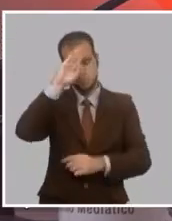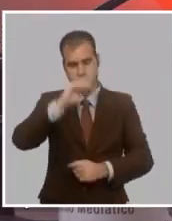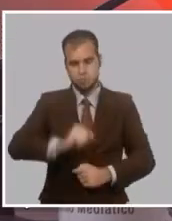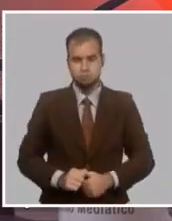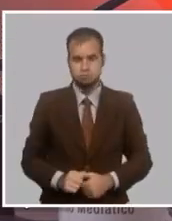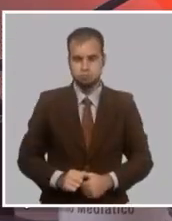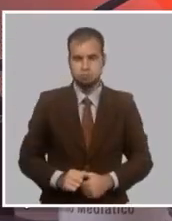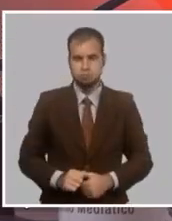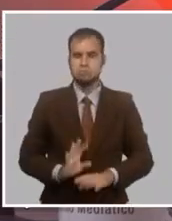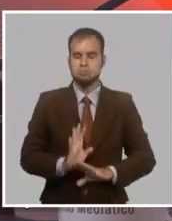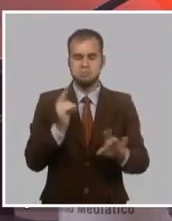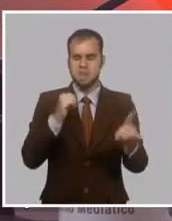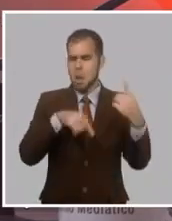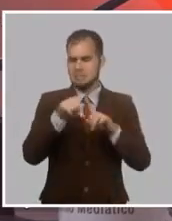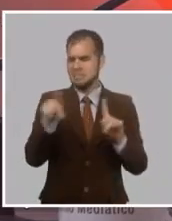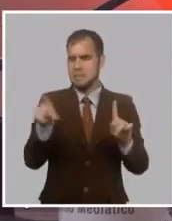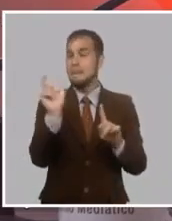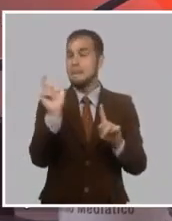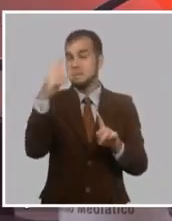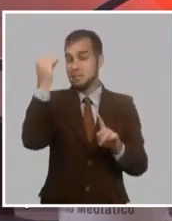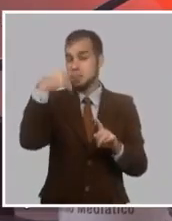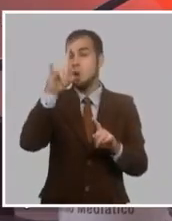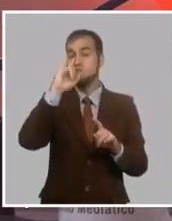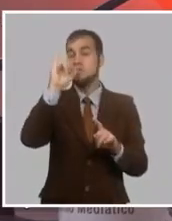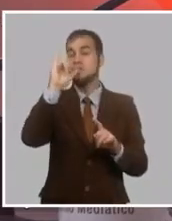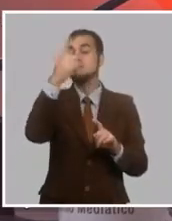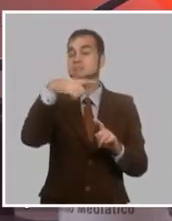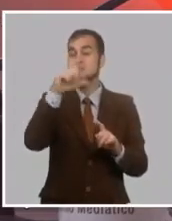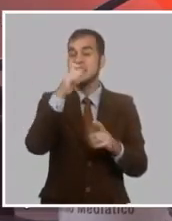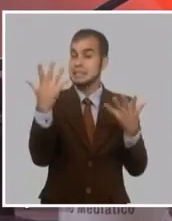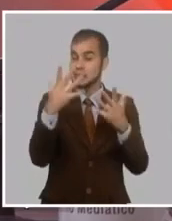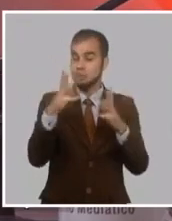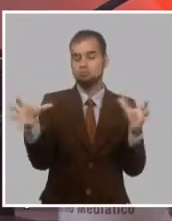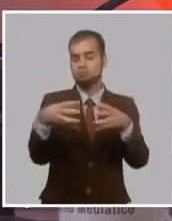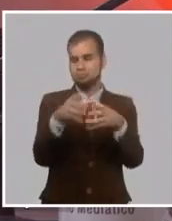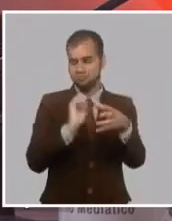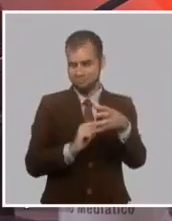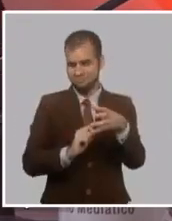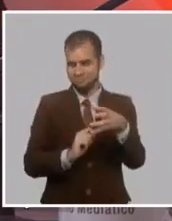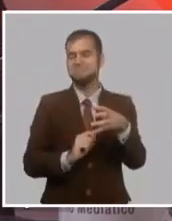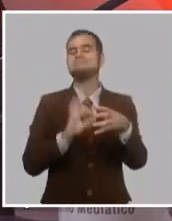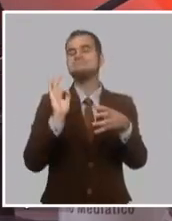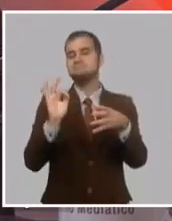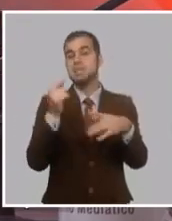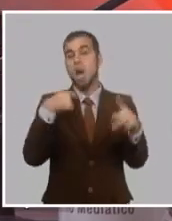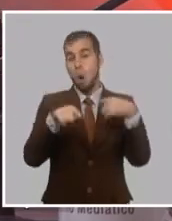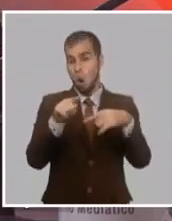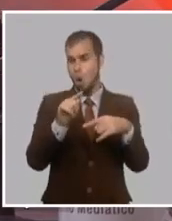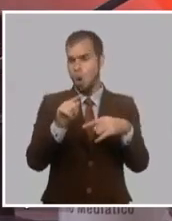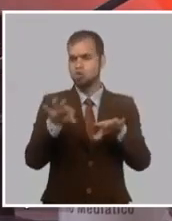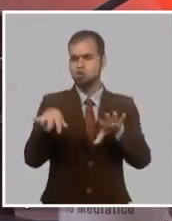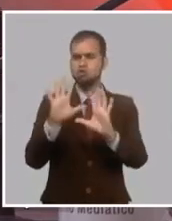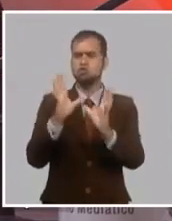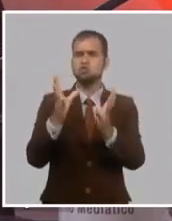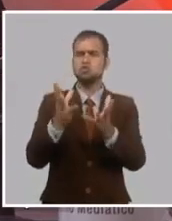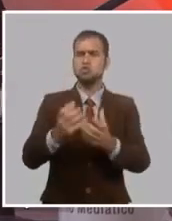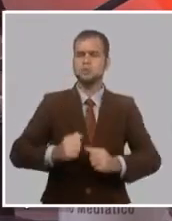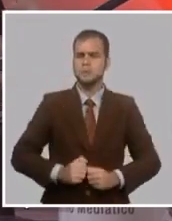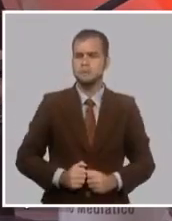unidad es el centro del análisis de nuestra mesa redonda de hoy y viene precisamente de que tanto en el discurso del